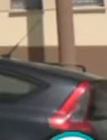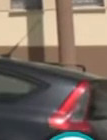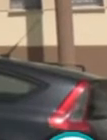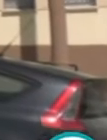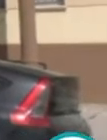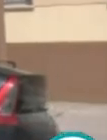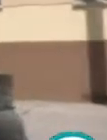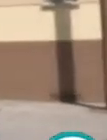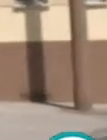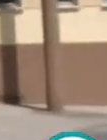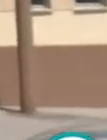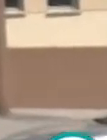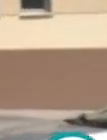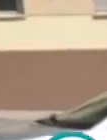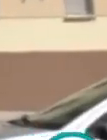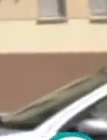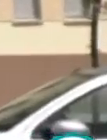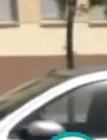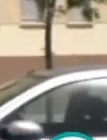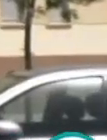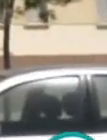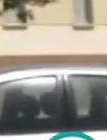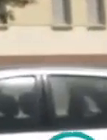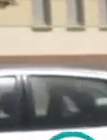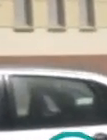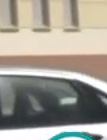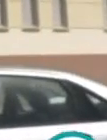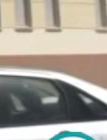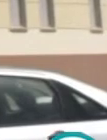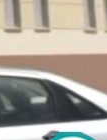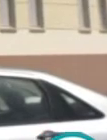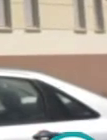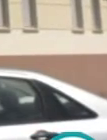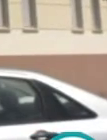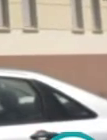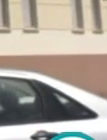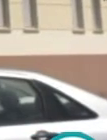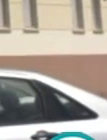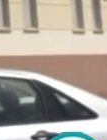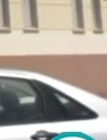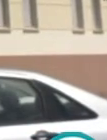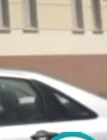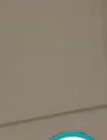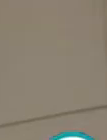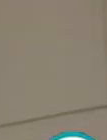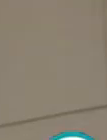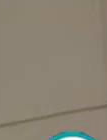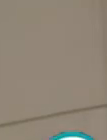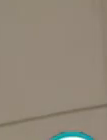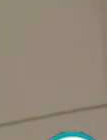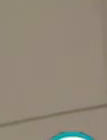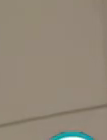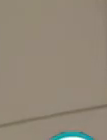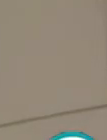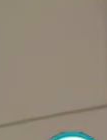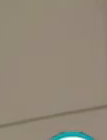próximo curso cuando la demanda del alumnado permite ampliar la oferta. Según los representantes educativos, esta decisión de la Junta supone que solo